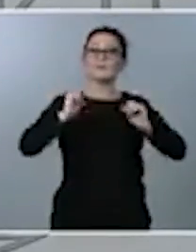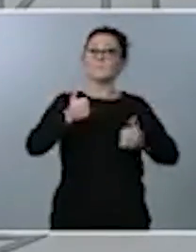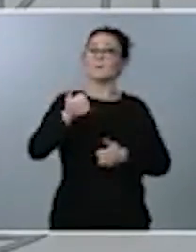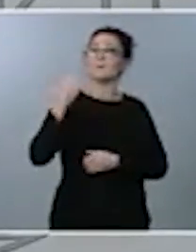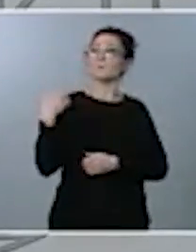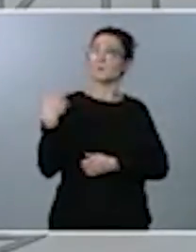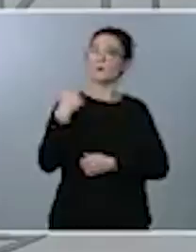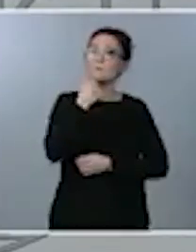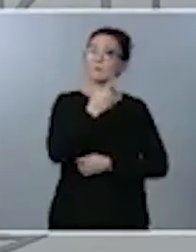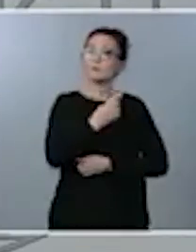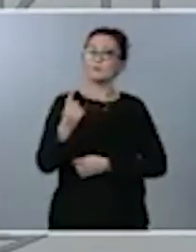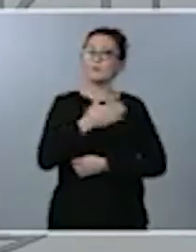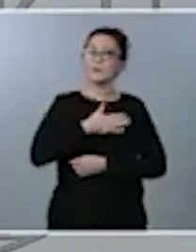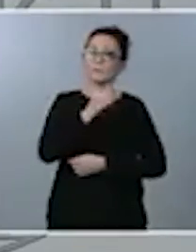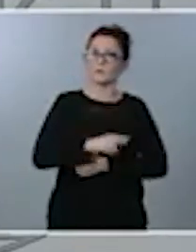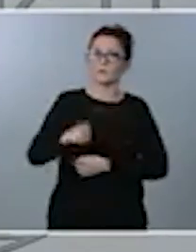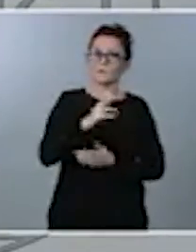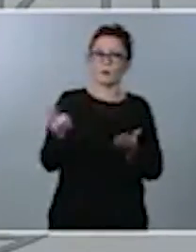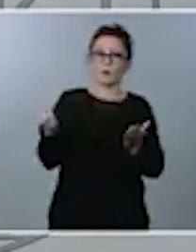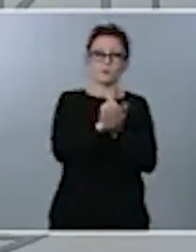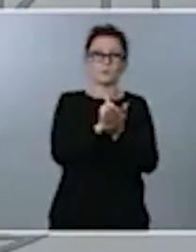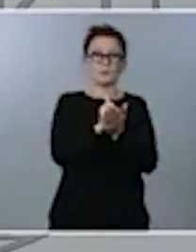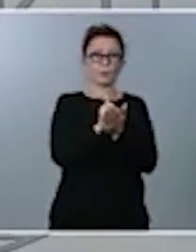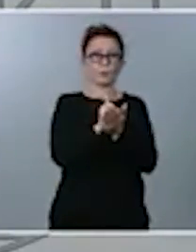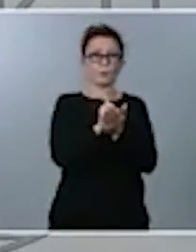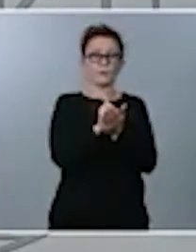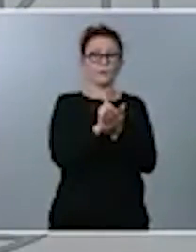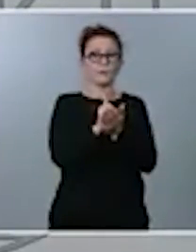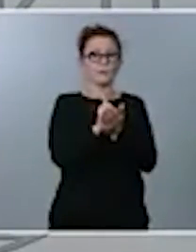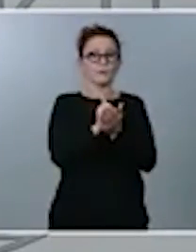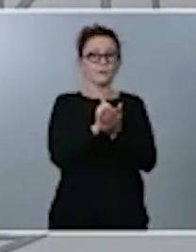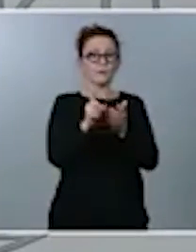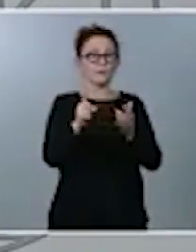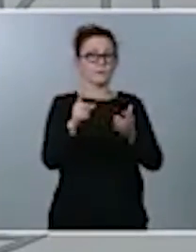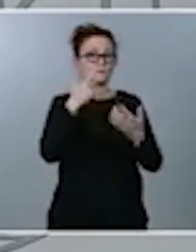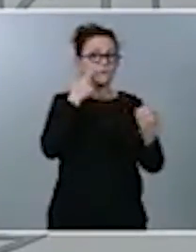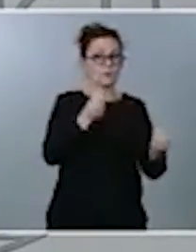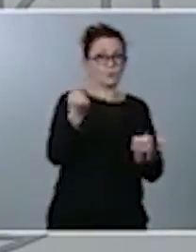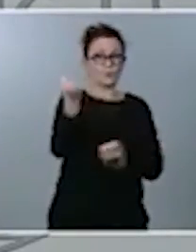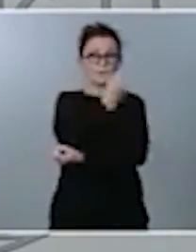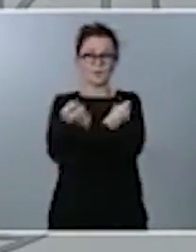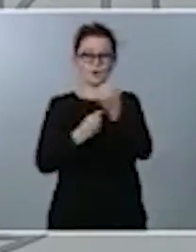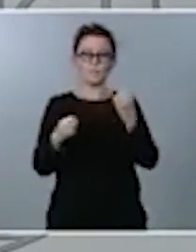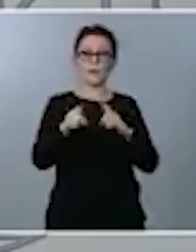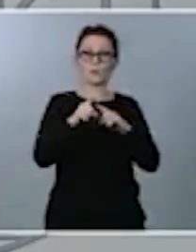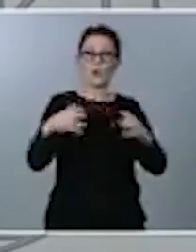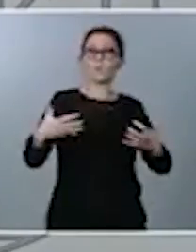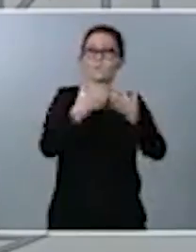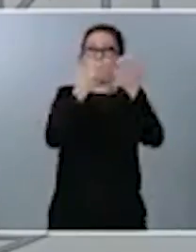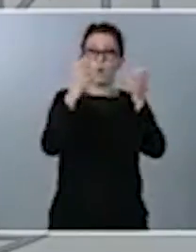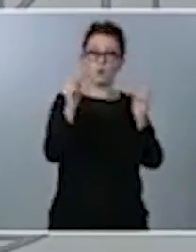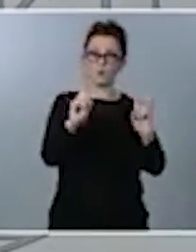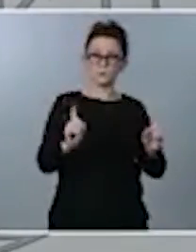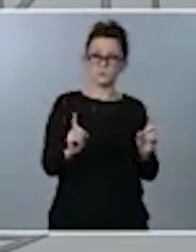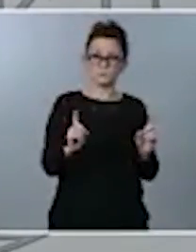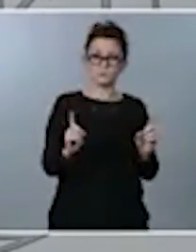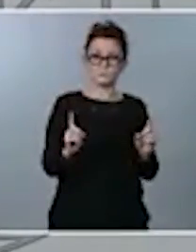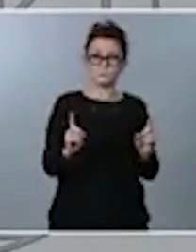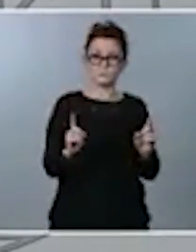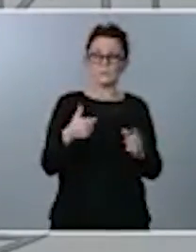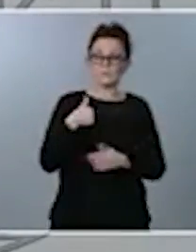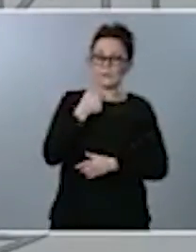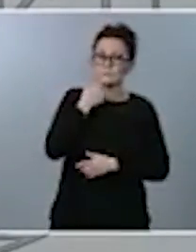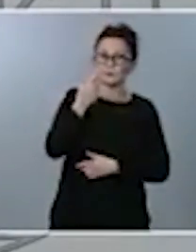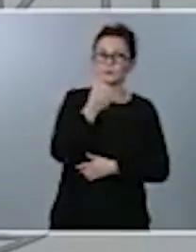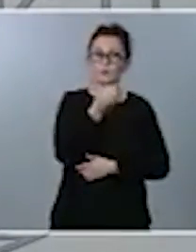hay rivalidad ni dicotomía entre salud y economía. Para que los instrumentos económicos